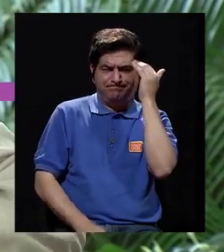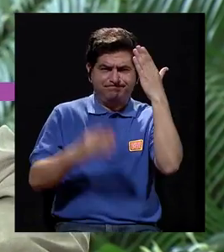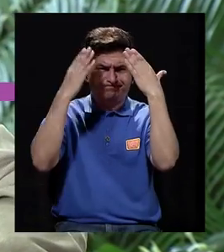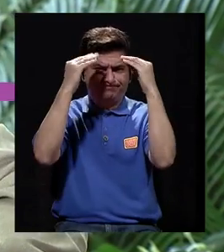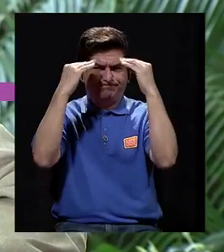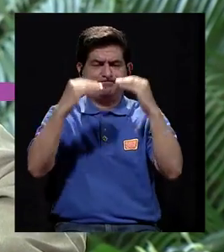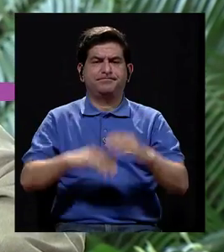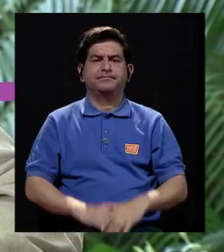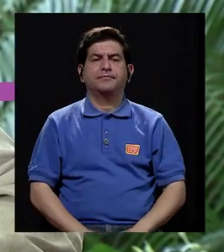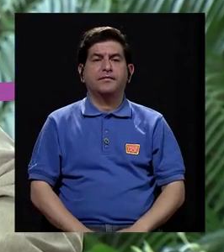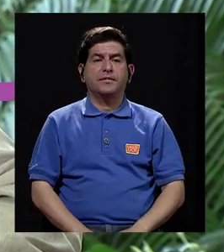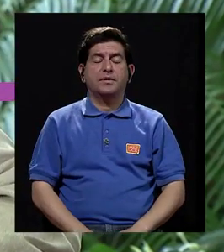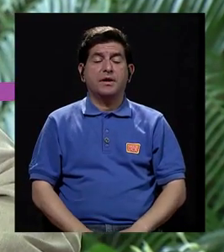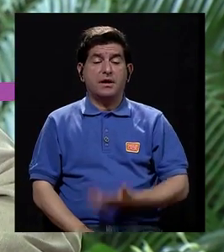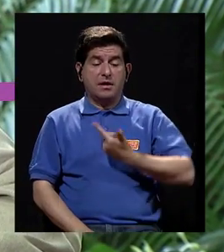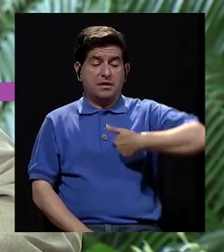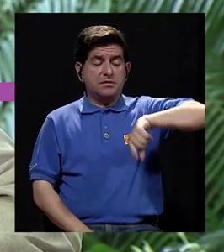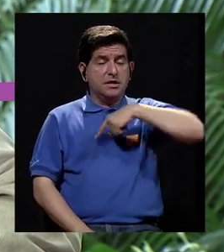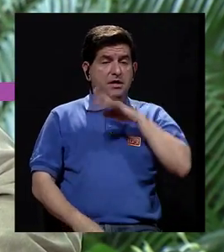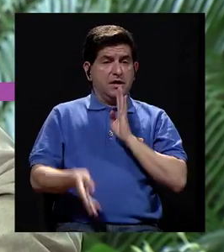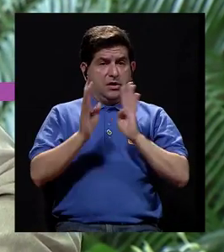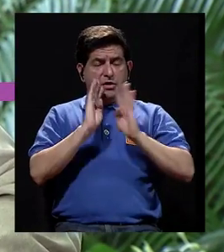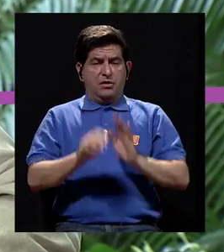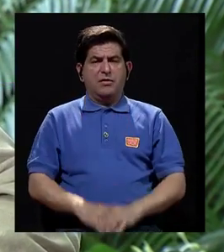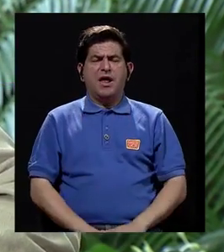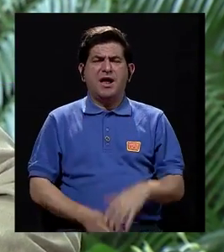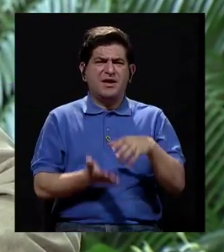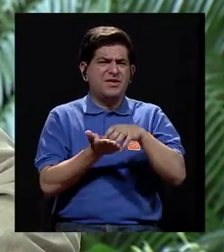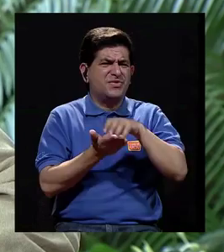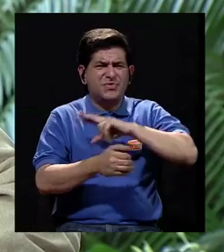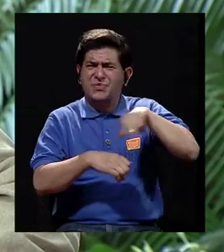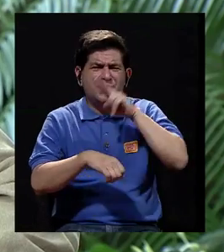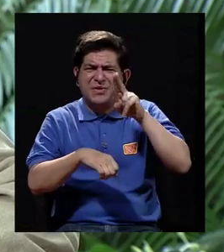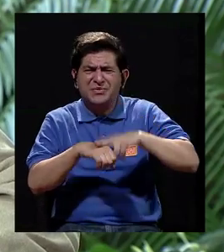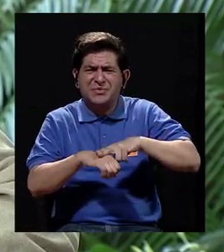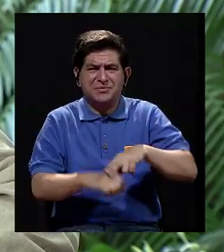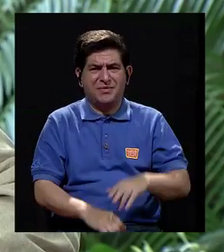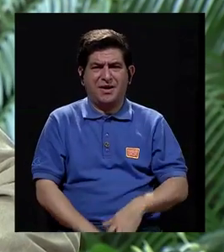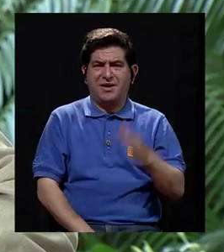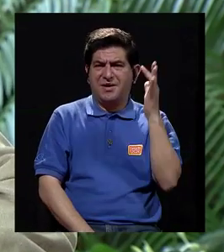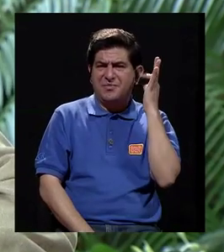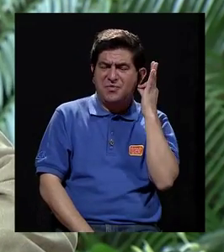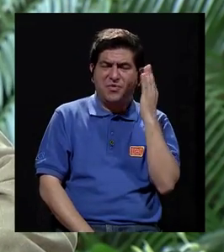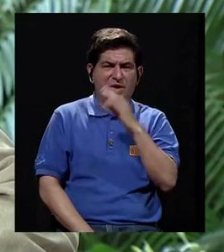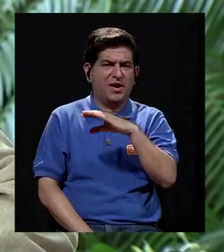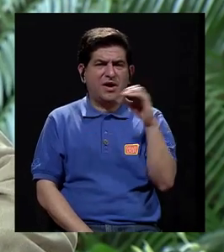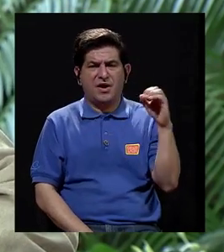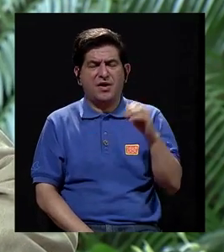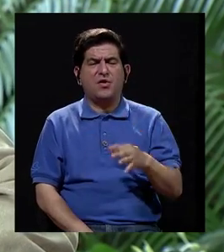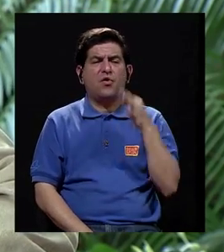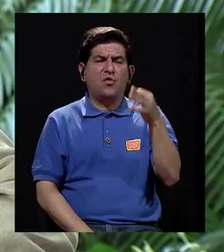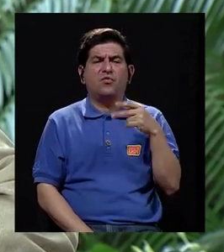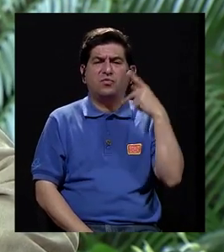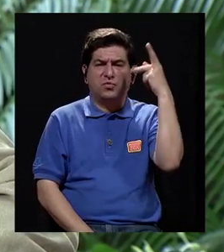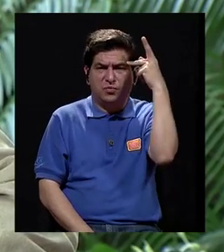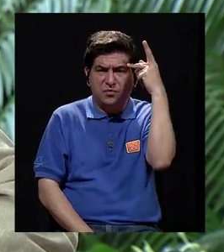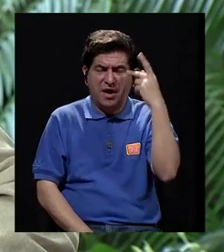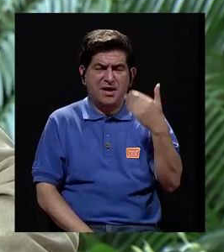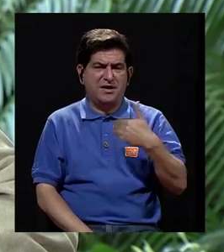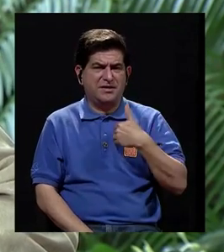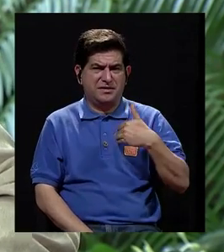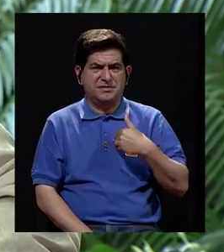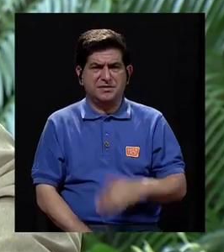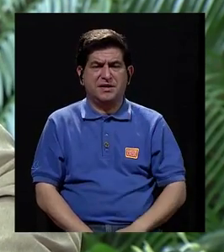Randall, cuando estamos hablando de las dudas más frecuentes que las mujeres y que los futuros padres